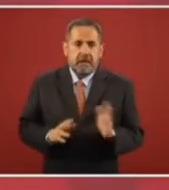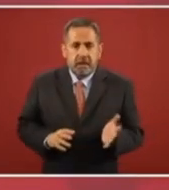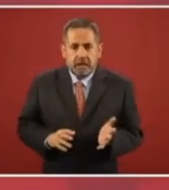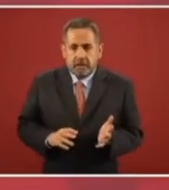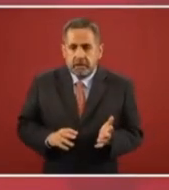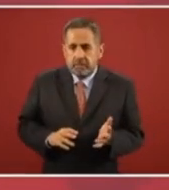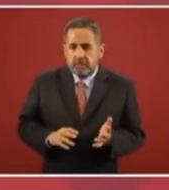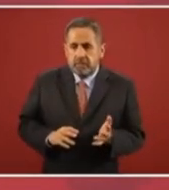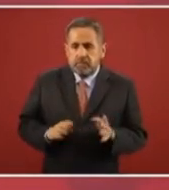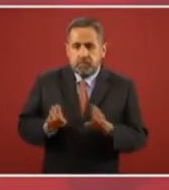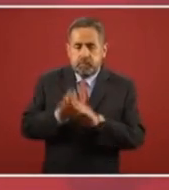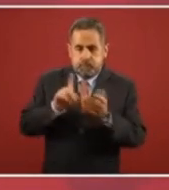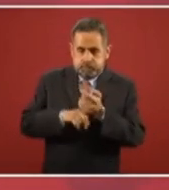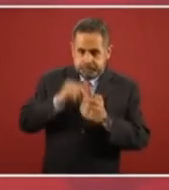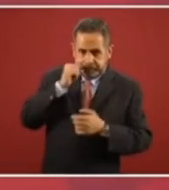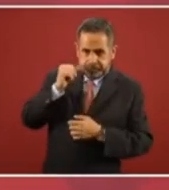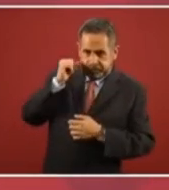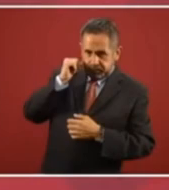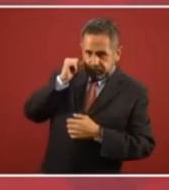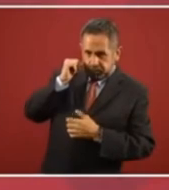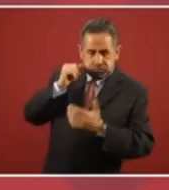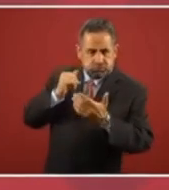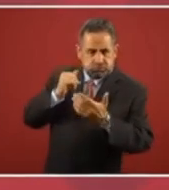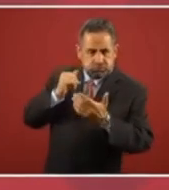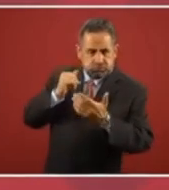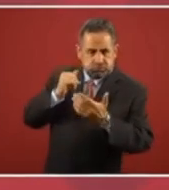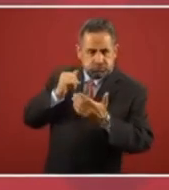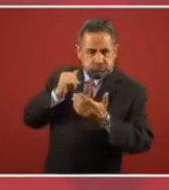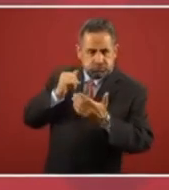la definió ayer con mucha realidad